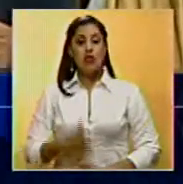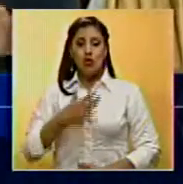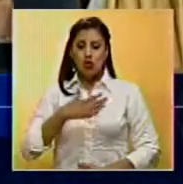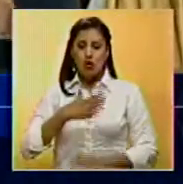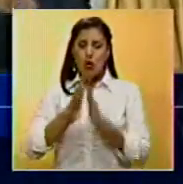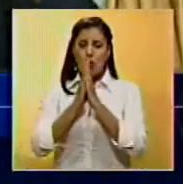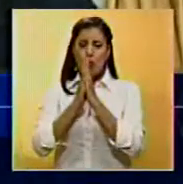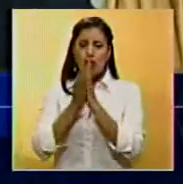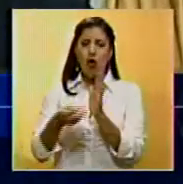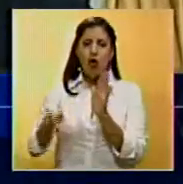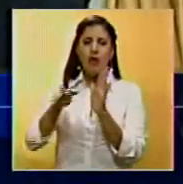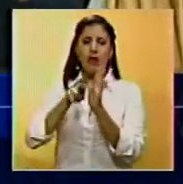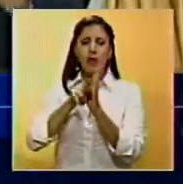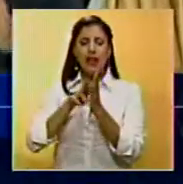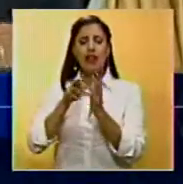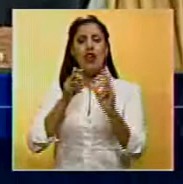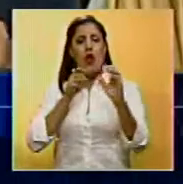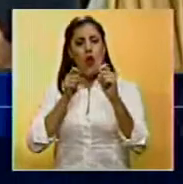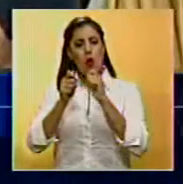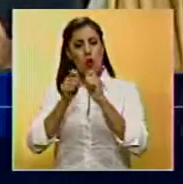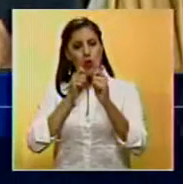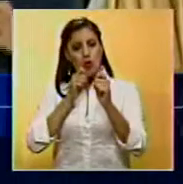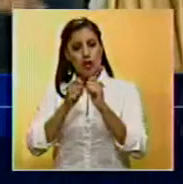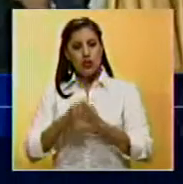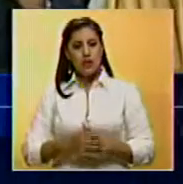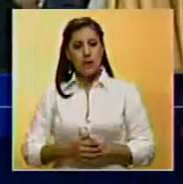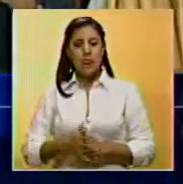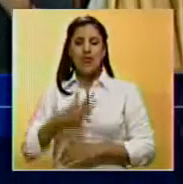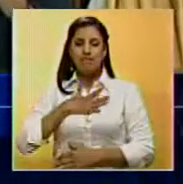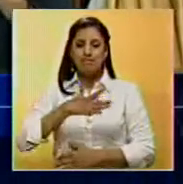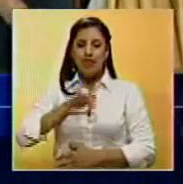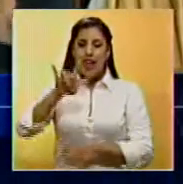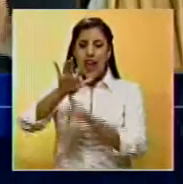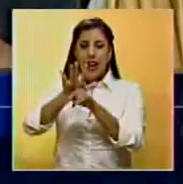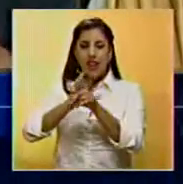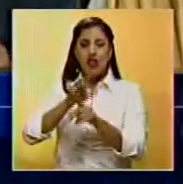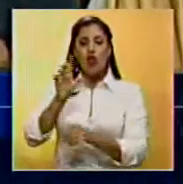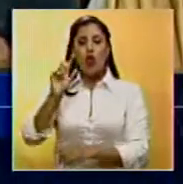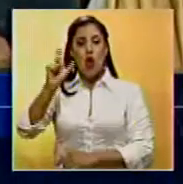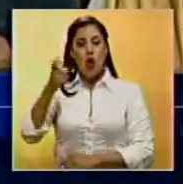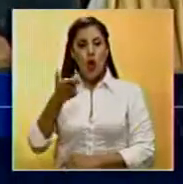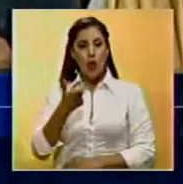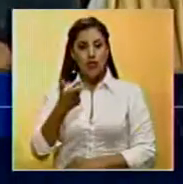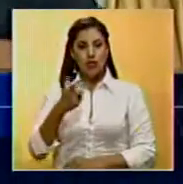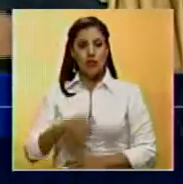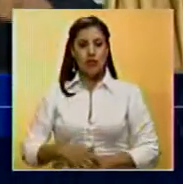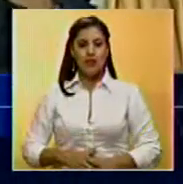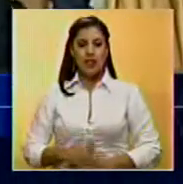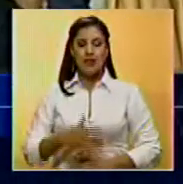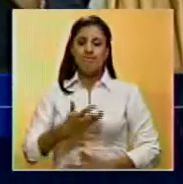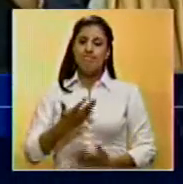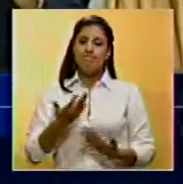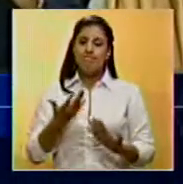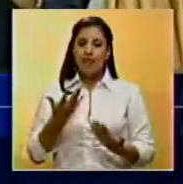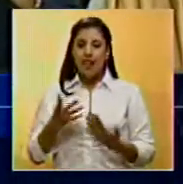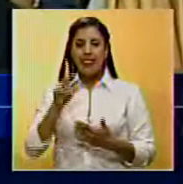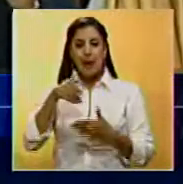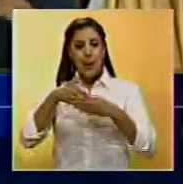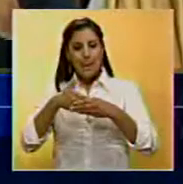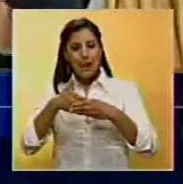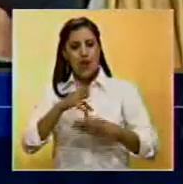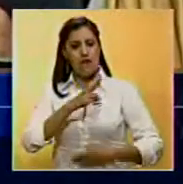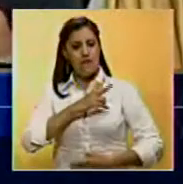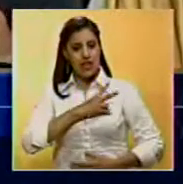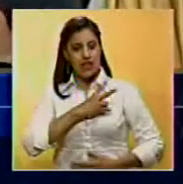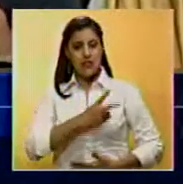le pido una vez más a los medios de comunicación, a mis queridos amigos de Globovisión, a los amigos de